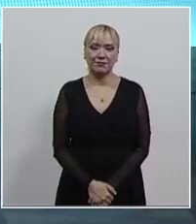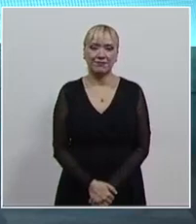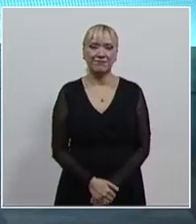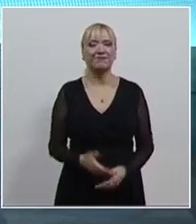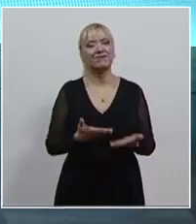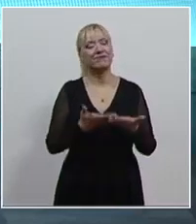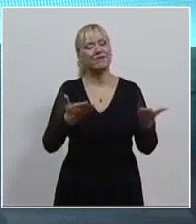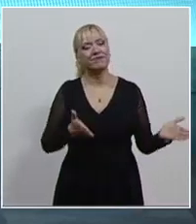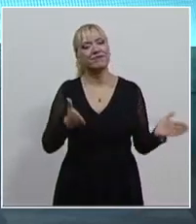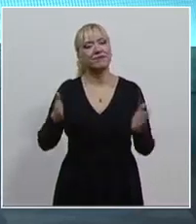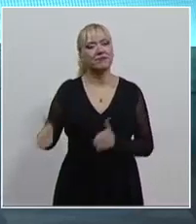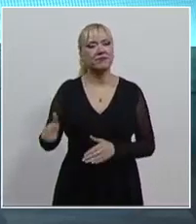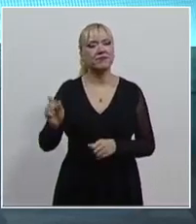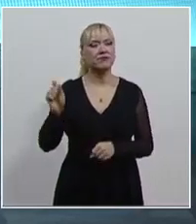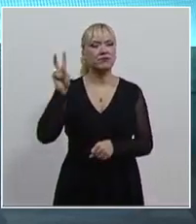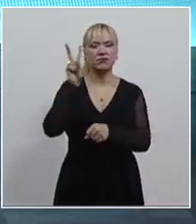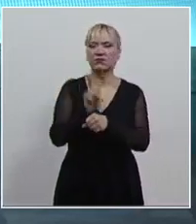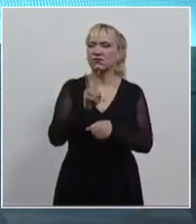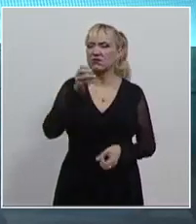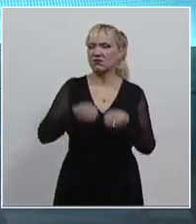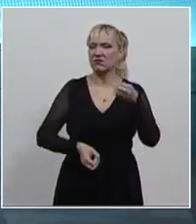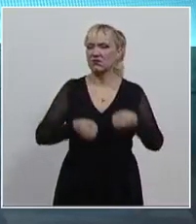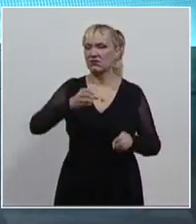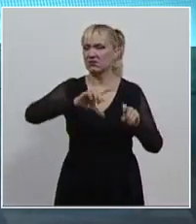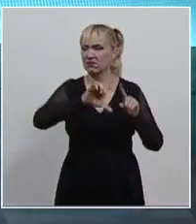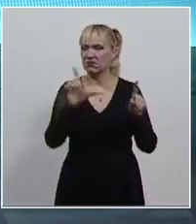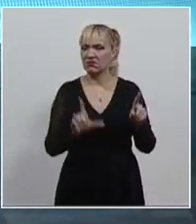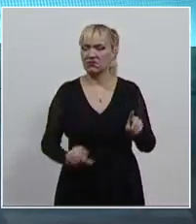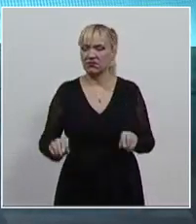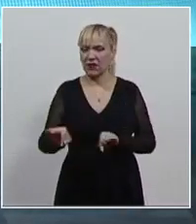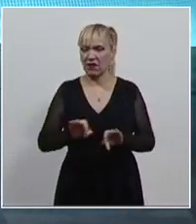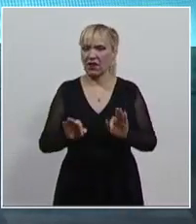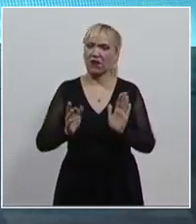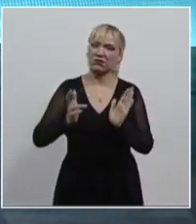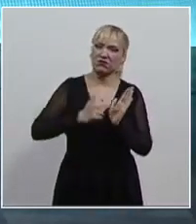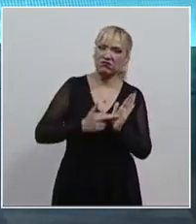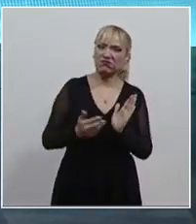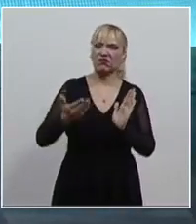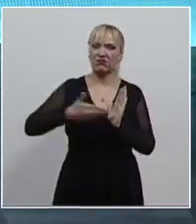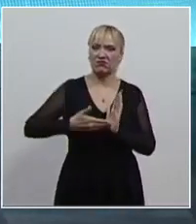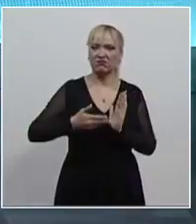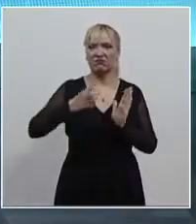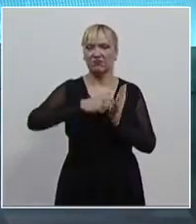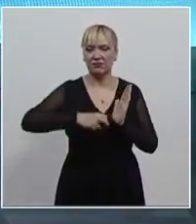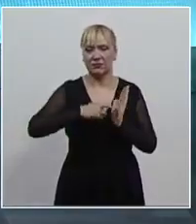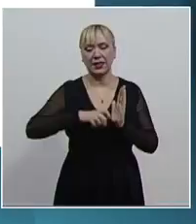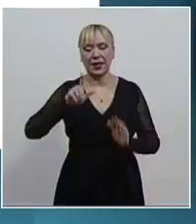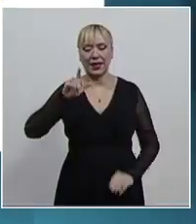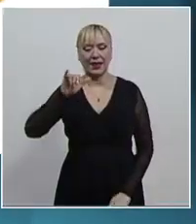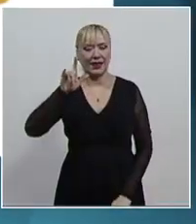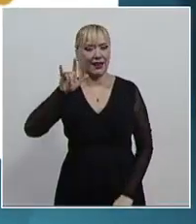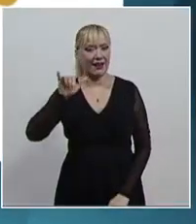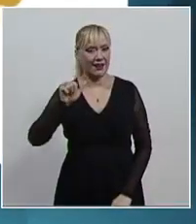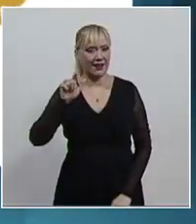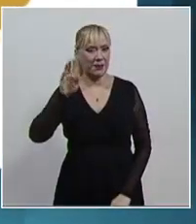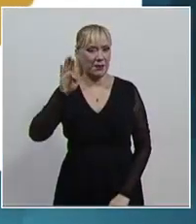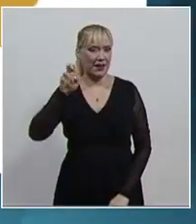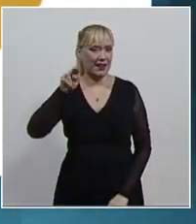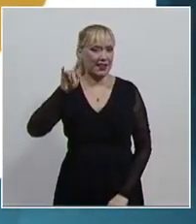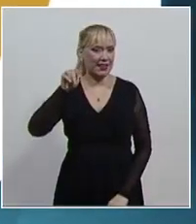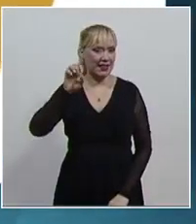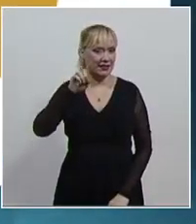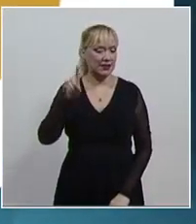otra información, la consejera de la Judicatura Federal, Lilia Mónica López Benítez, representa al Poder Judicial de la Federación en el 45